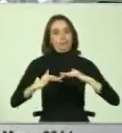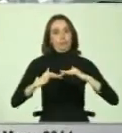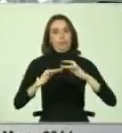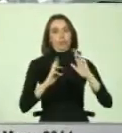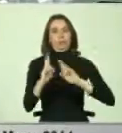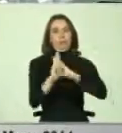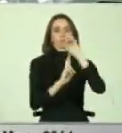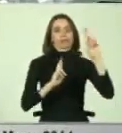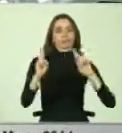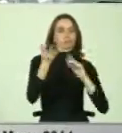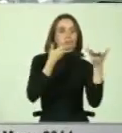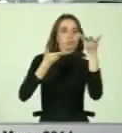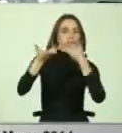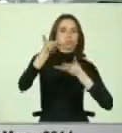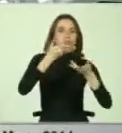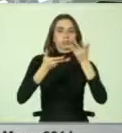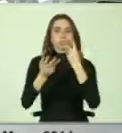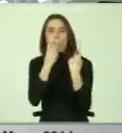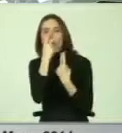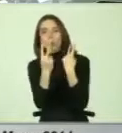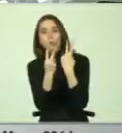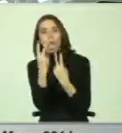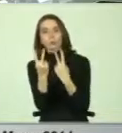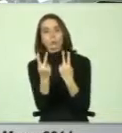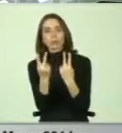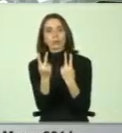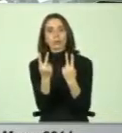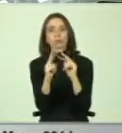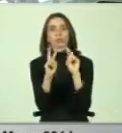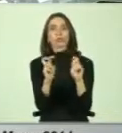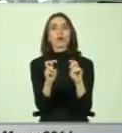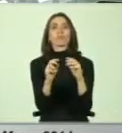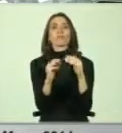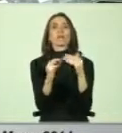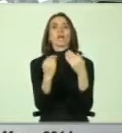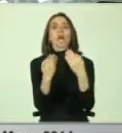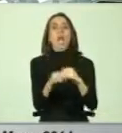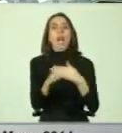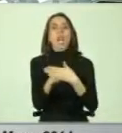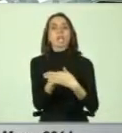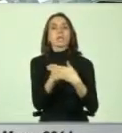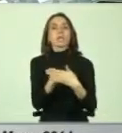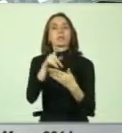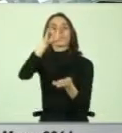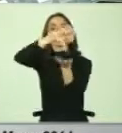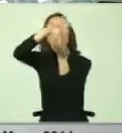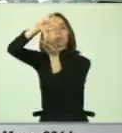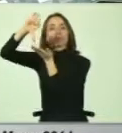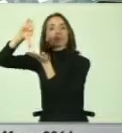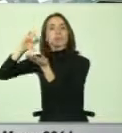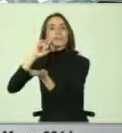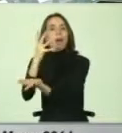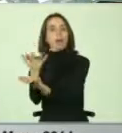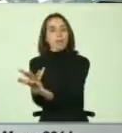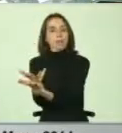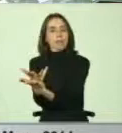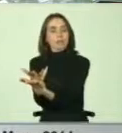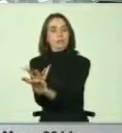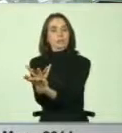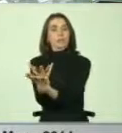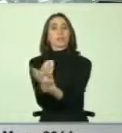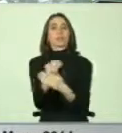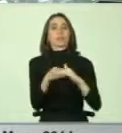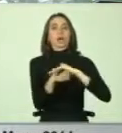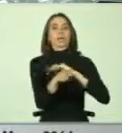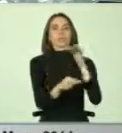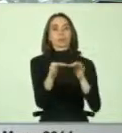interactuó, se conoció acerca de las limitaciones que existían en estos países de la misma manera en cuanto al